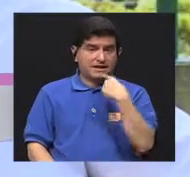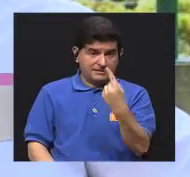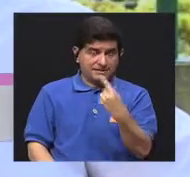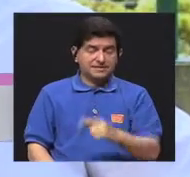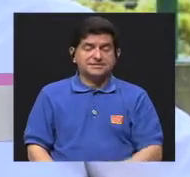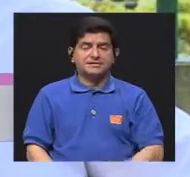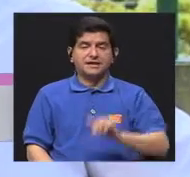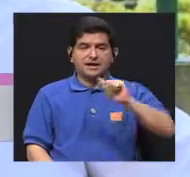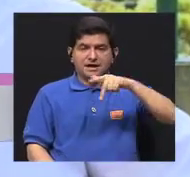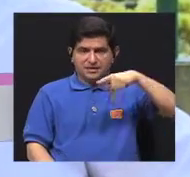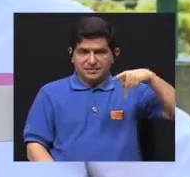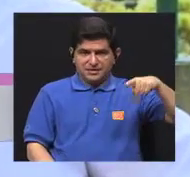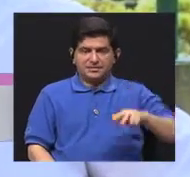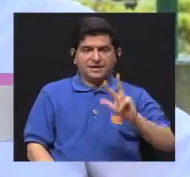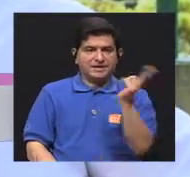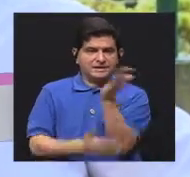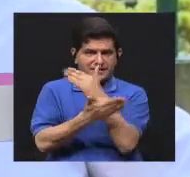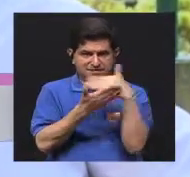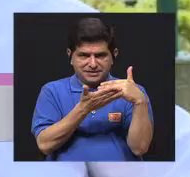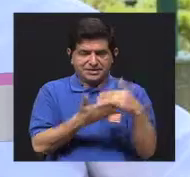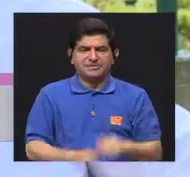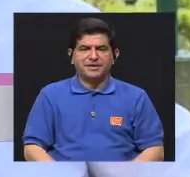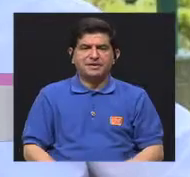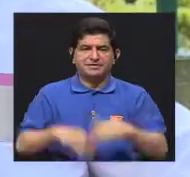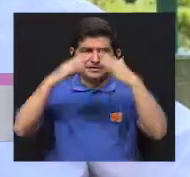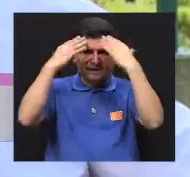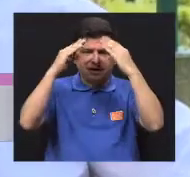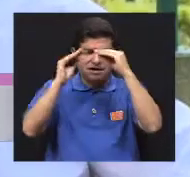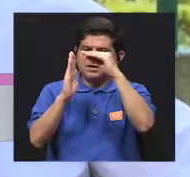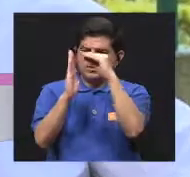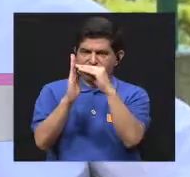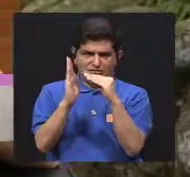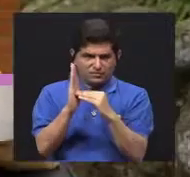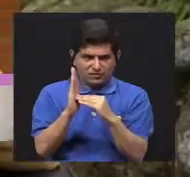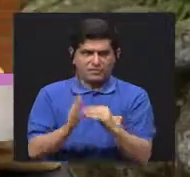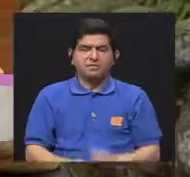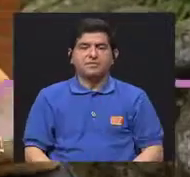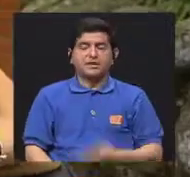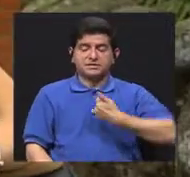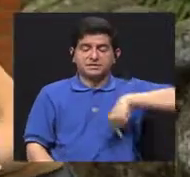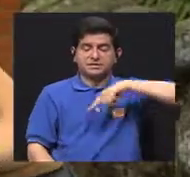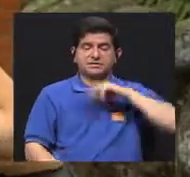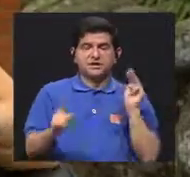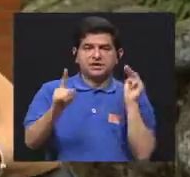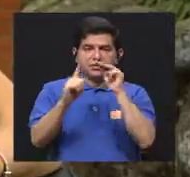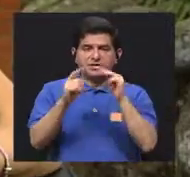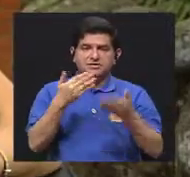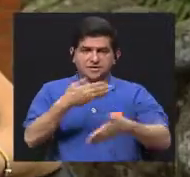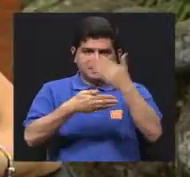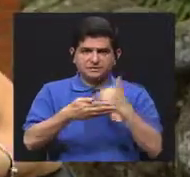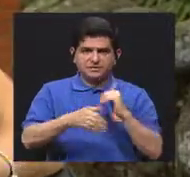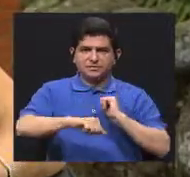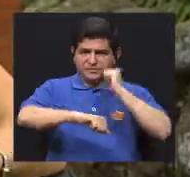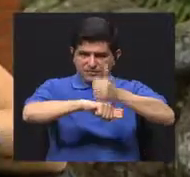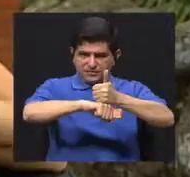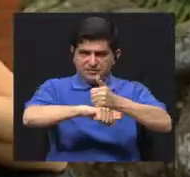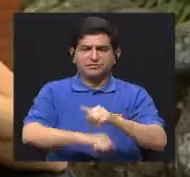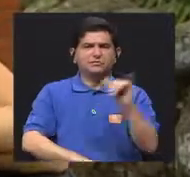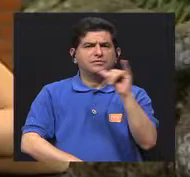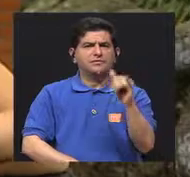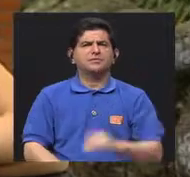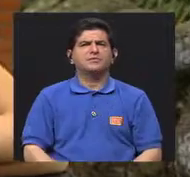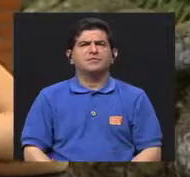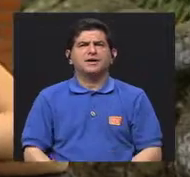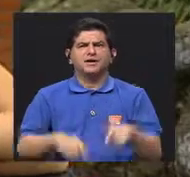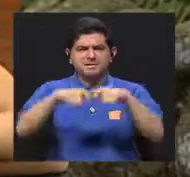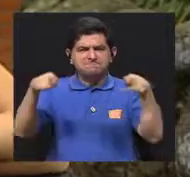Mencionábamos, bueno, que la aplicación, la tercera parte es la generación de reportes en torno a nuestras metas que nos hemos planteado, en torno